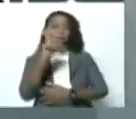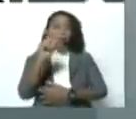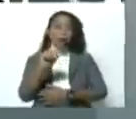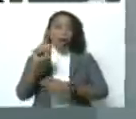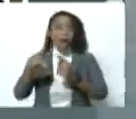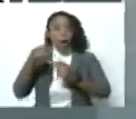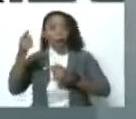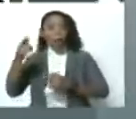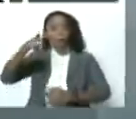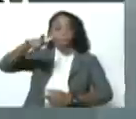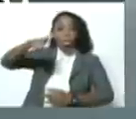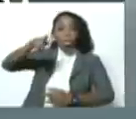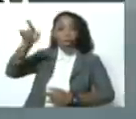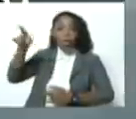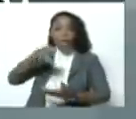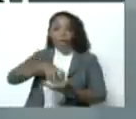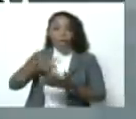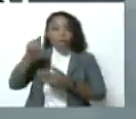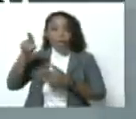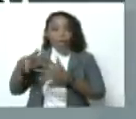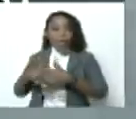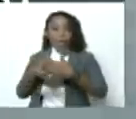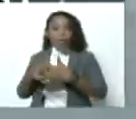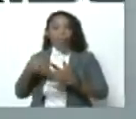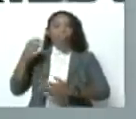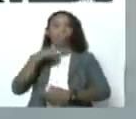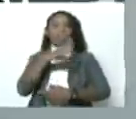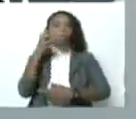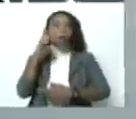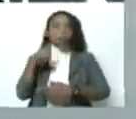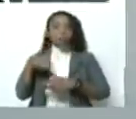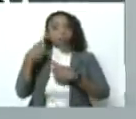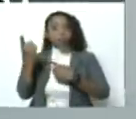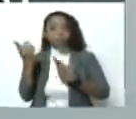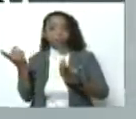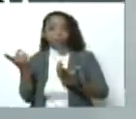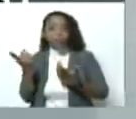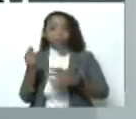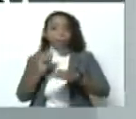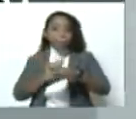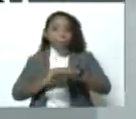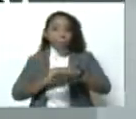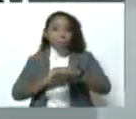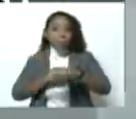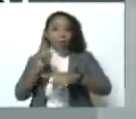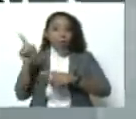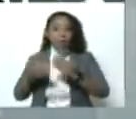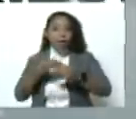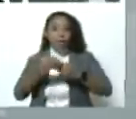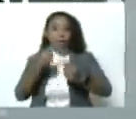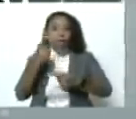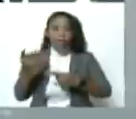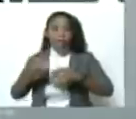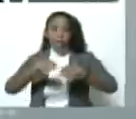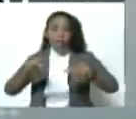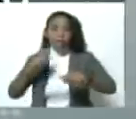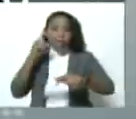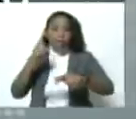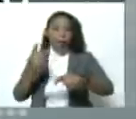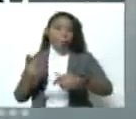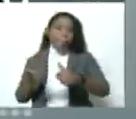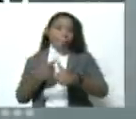otra marioneta en la región de Estados Unidos, que es el señor Iván Duque. Es decir, en unos minutos, la Unión Europea ha echado por tierra el argumento